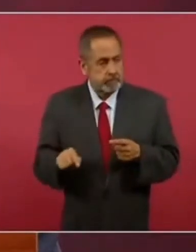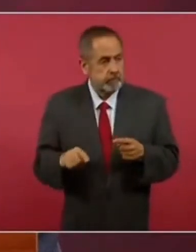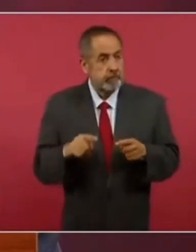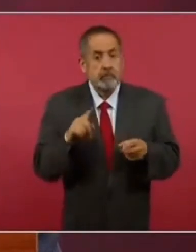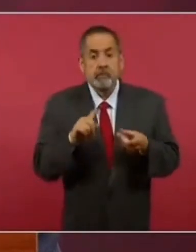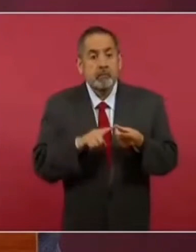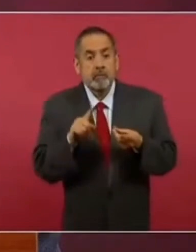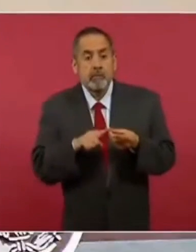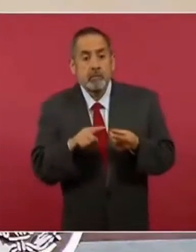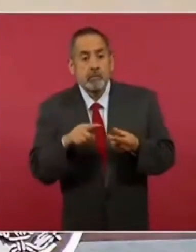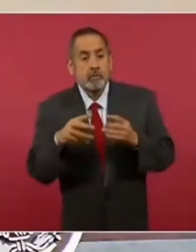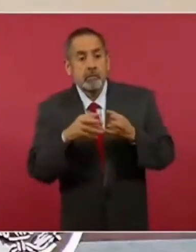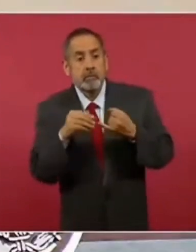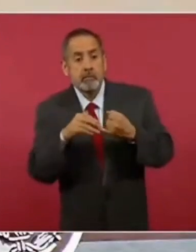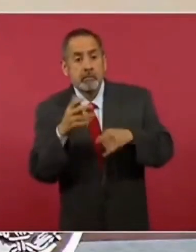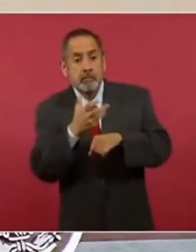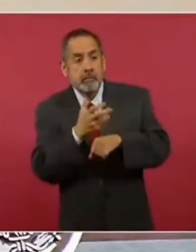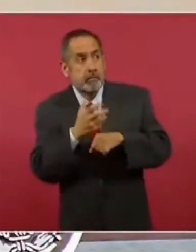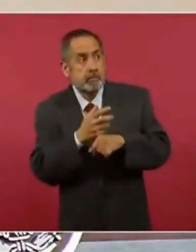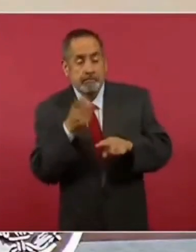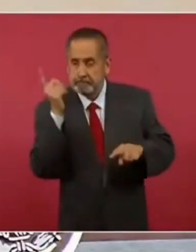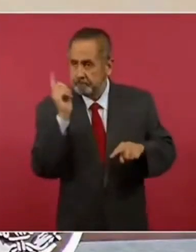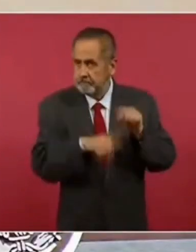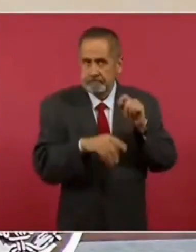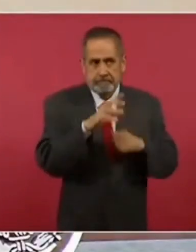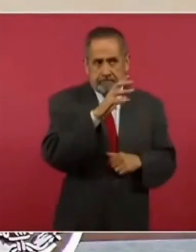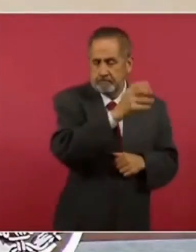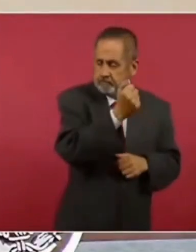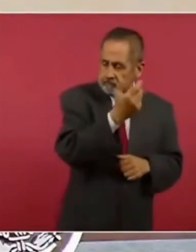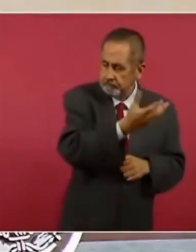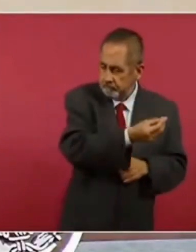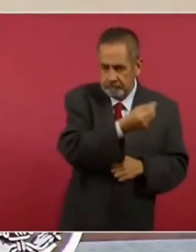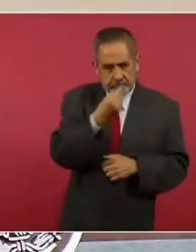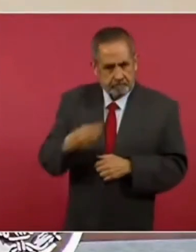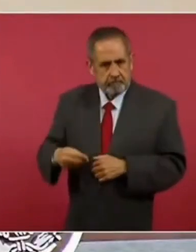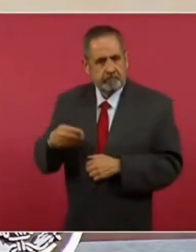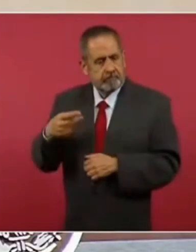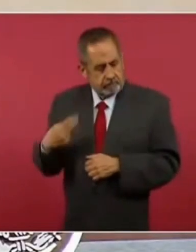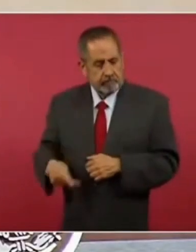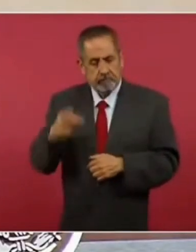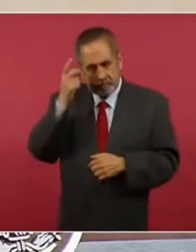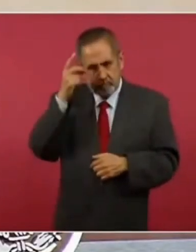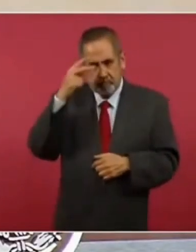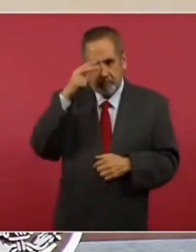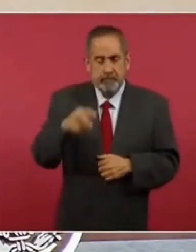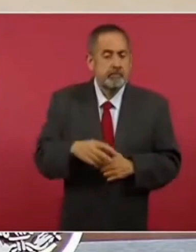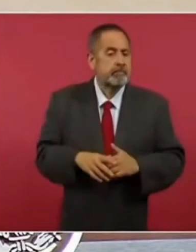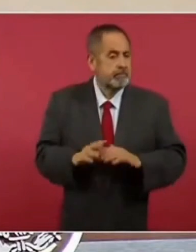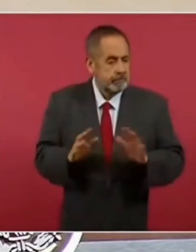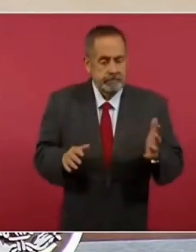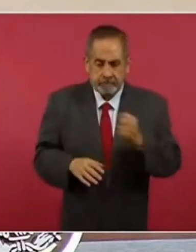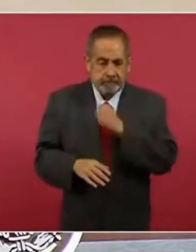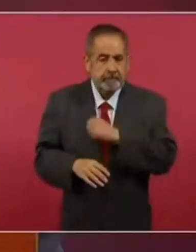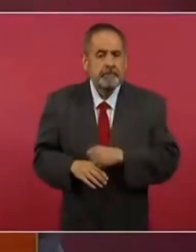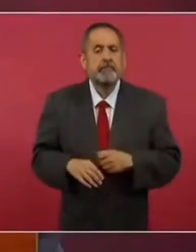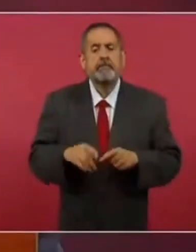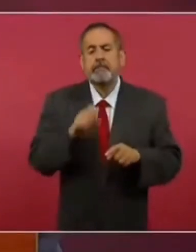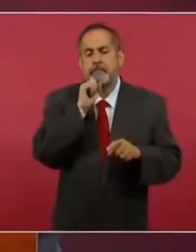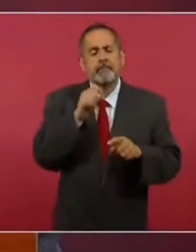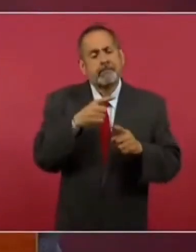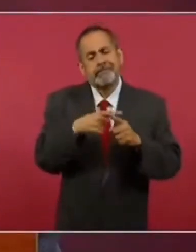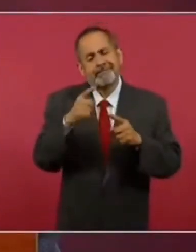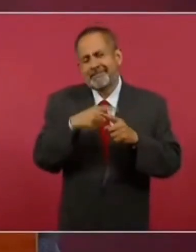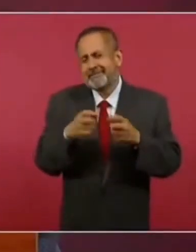Miami, en los Estados Unidos. Hemos también recuperado una gran